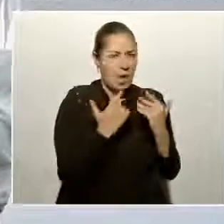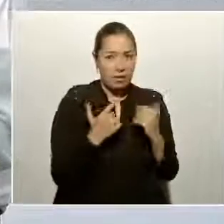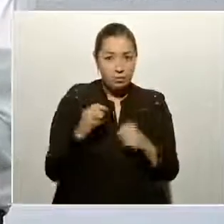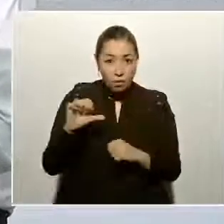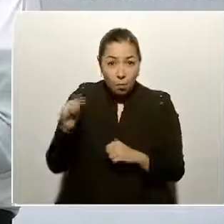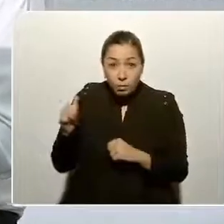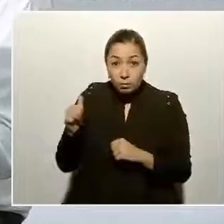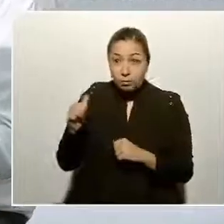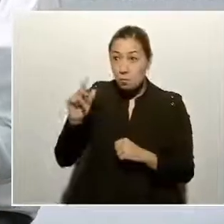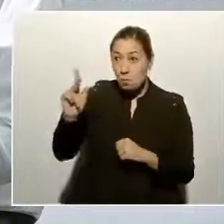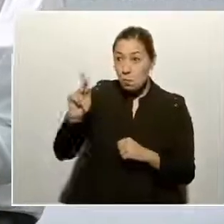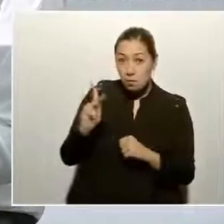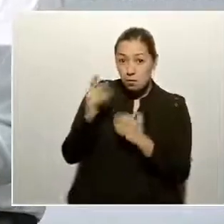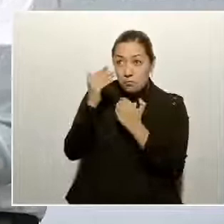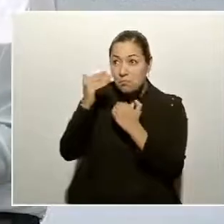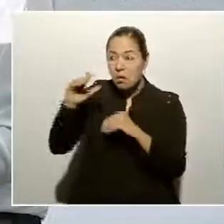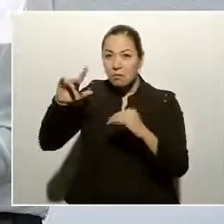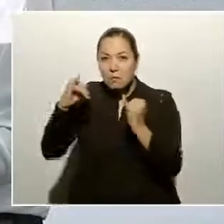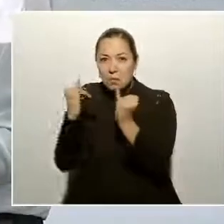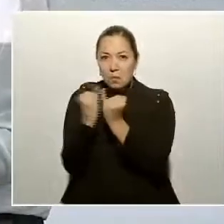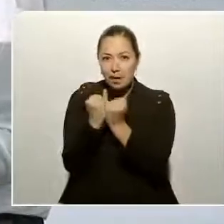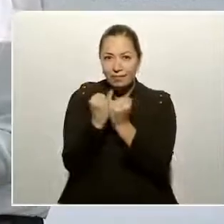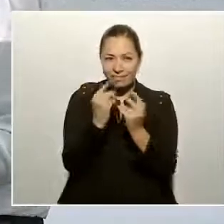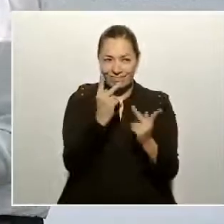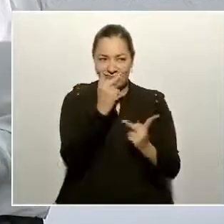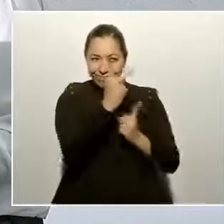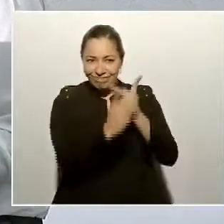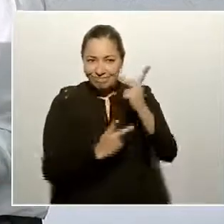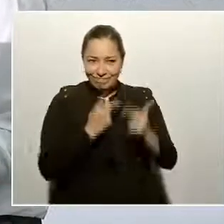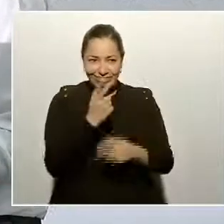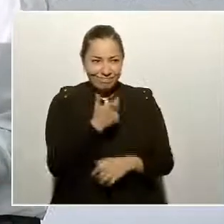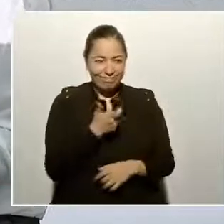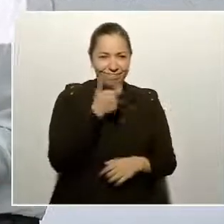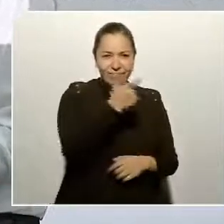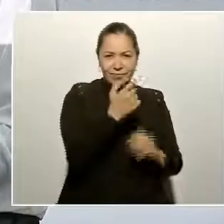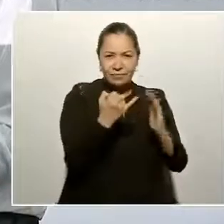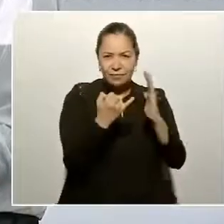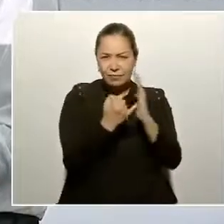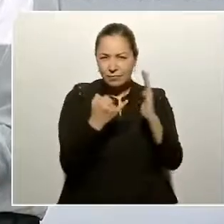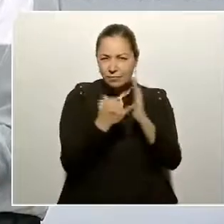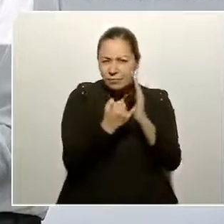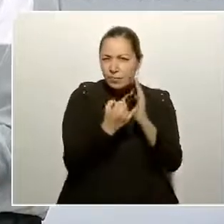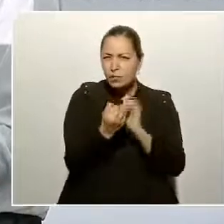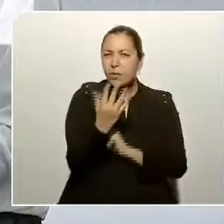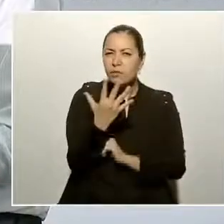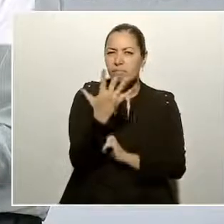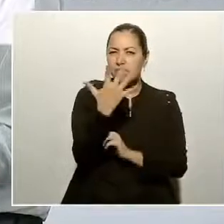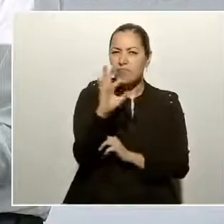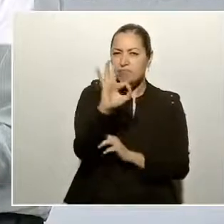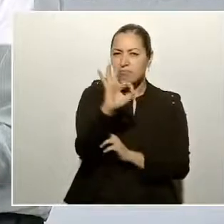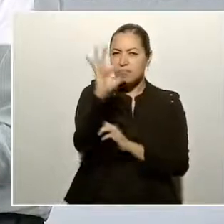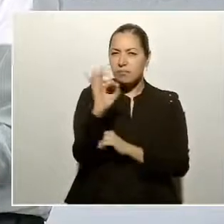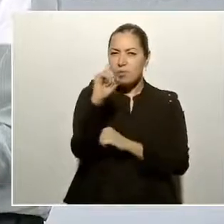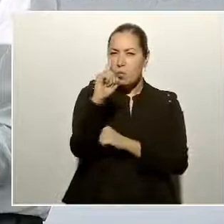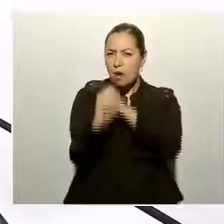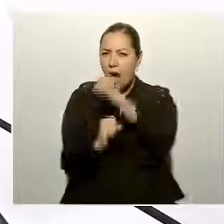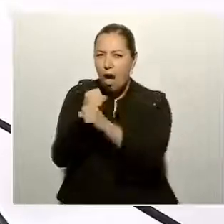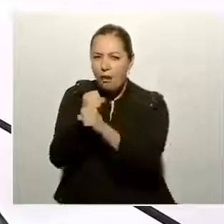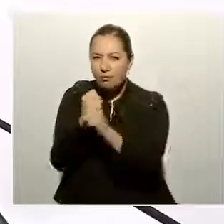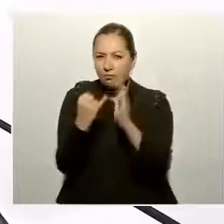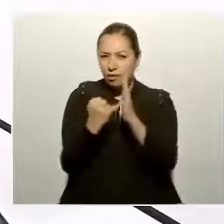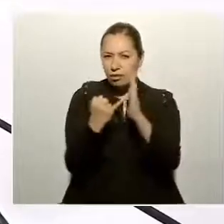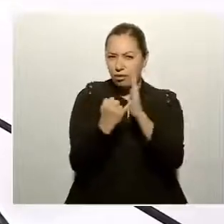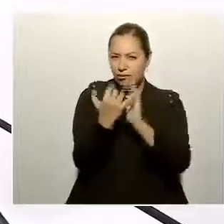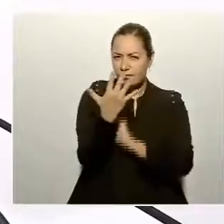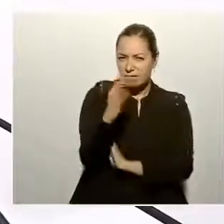créditos a tasas del 5% anual, como